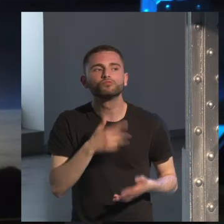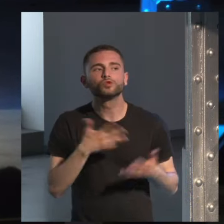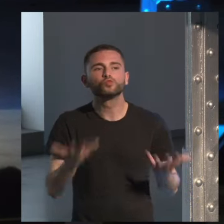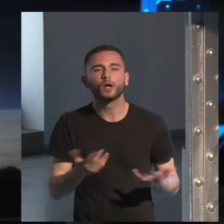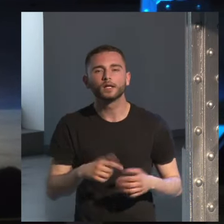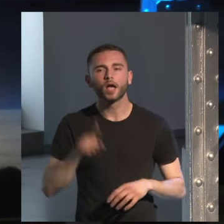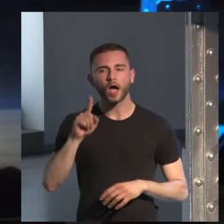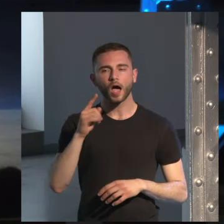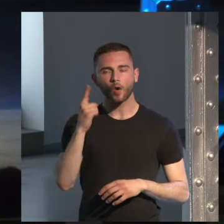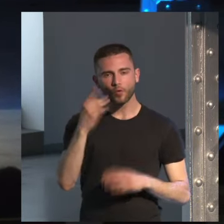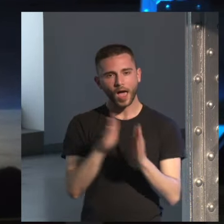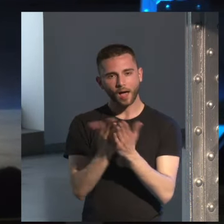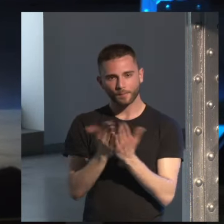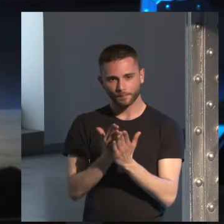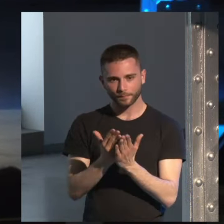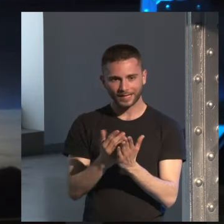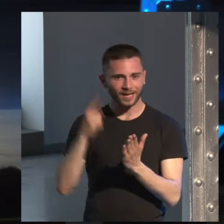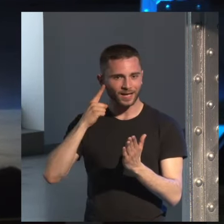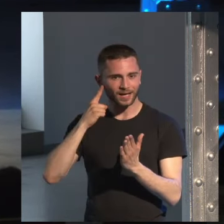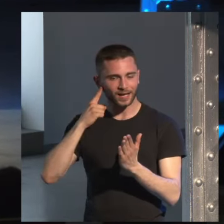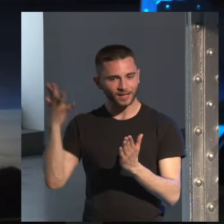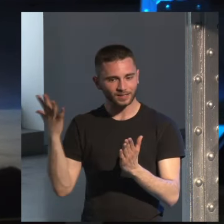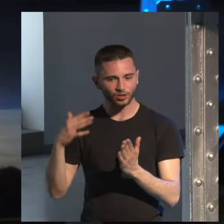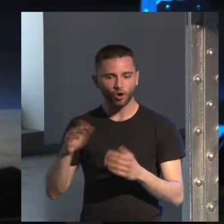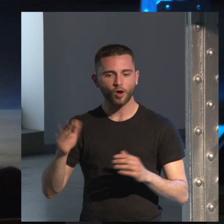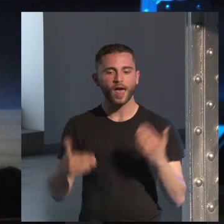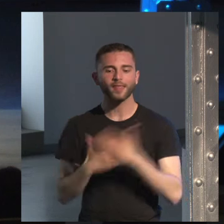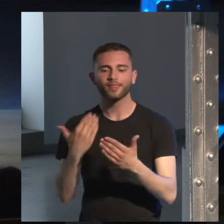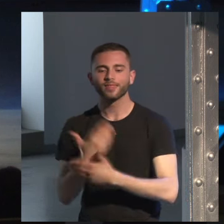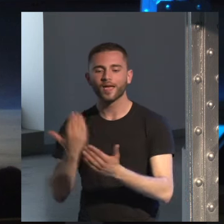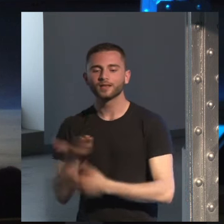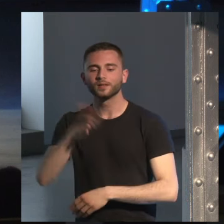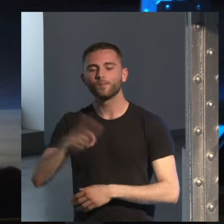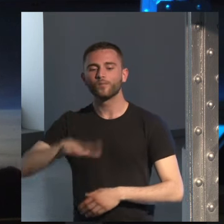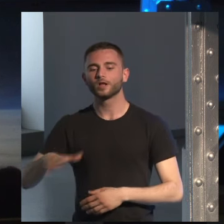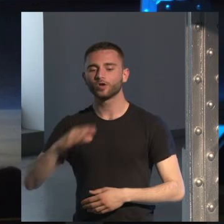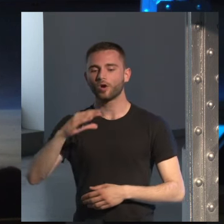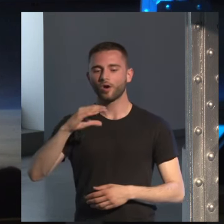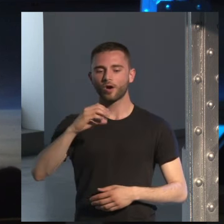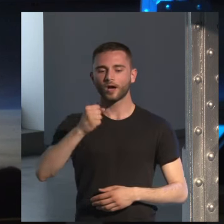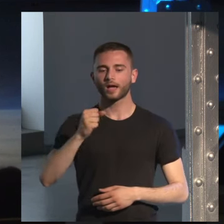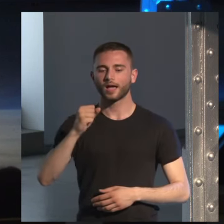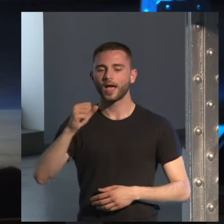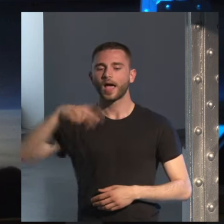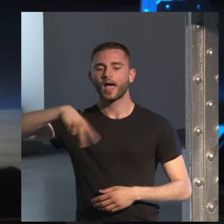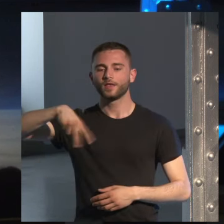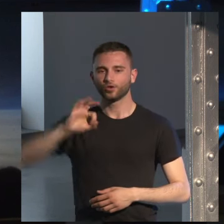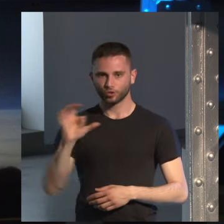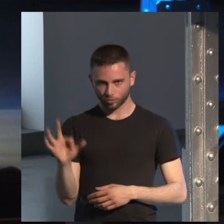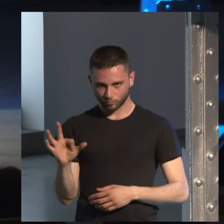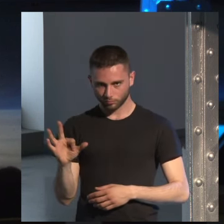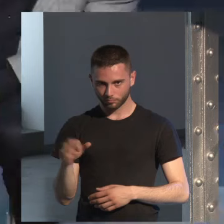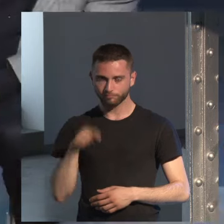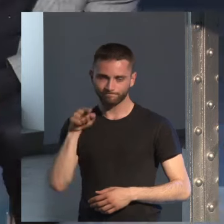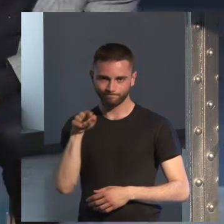éxito días de amor y engaños me gustó escribirla me gustaba la novela pero no tuvo el más mínimo éxito